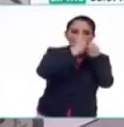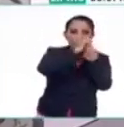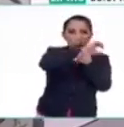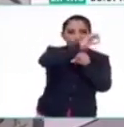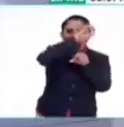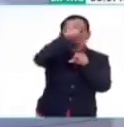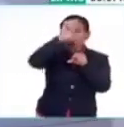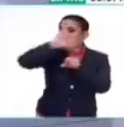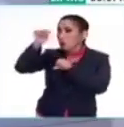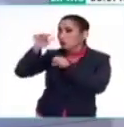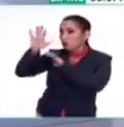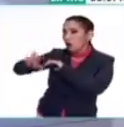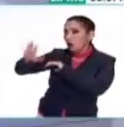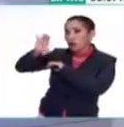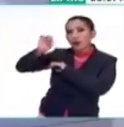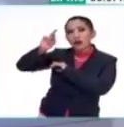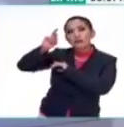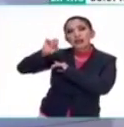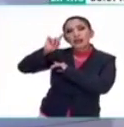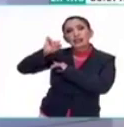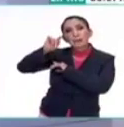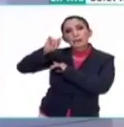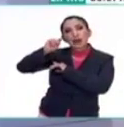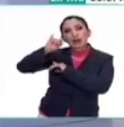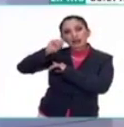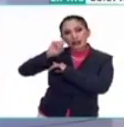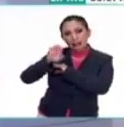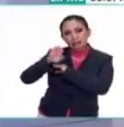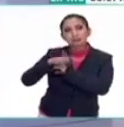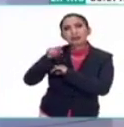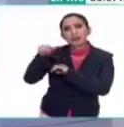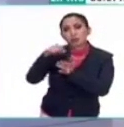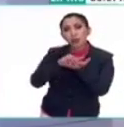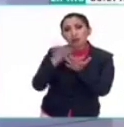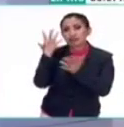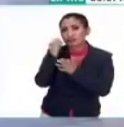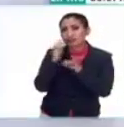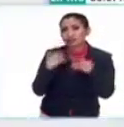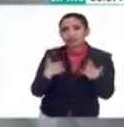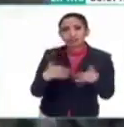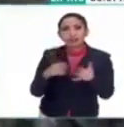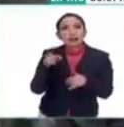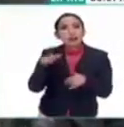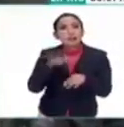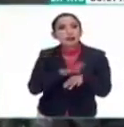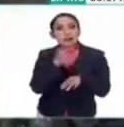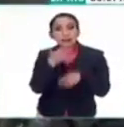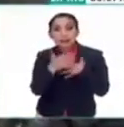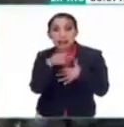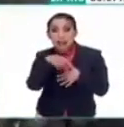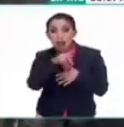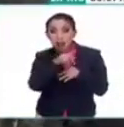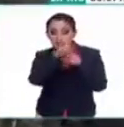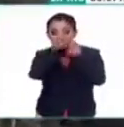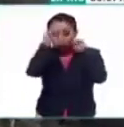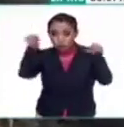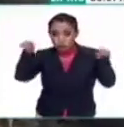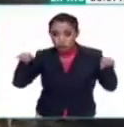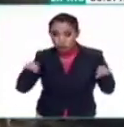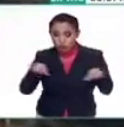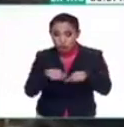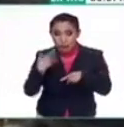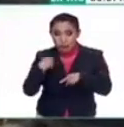cerro, y del otro lado el cofre de Perote. Entonces es un lugar extraordinario de más de 15 kilómetros cuadrados, los